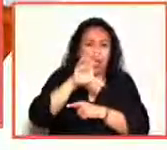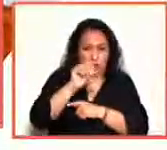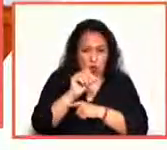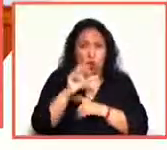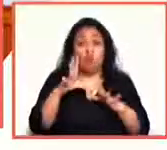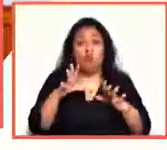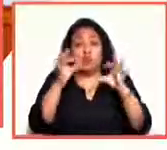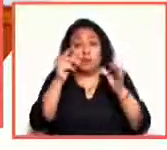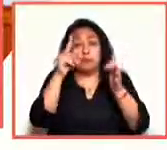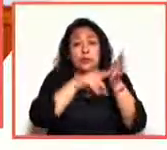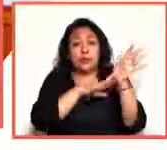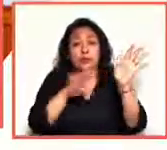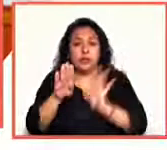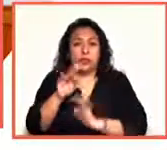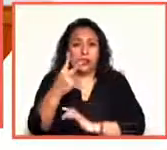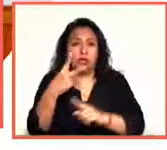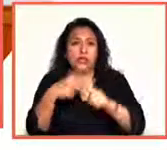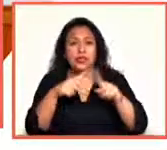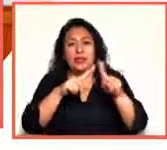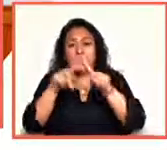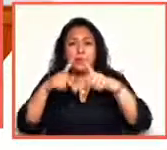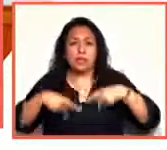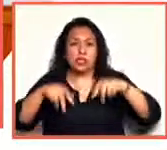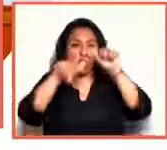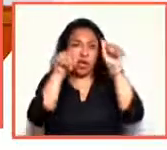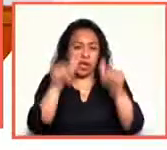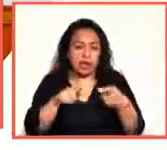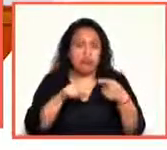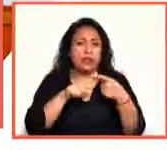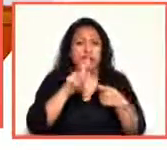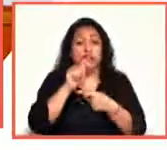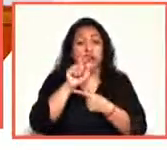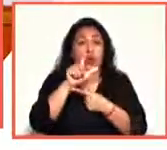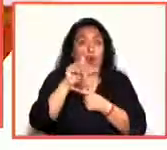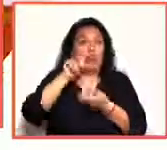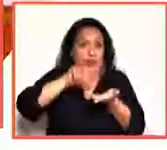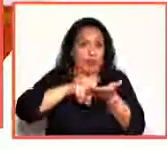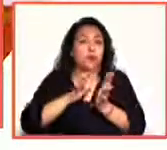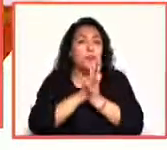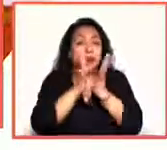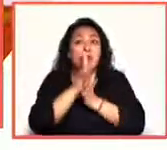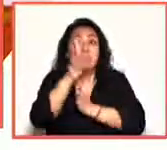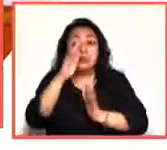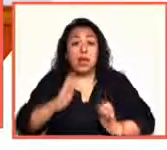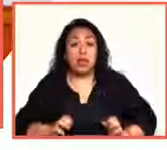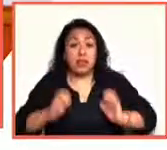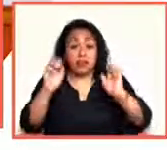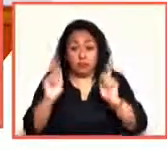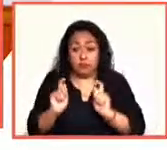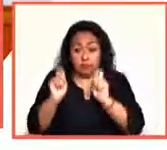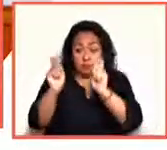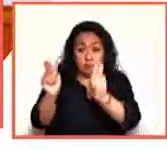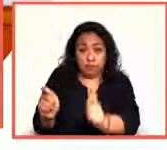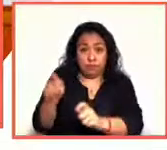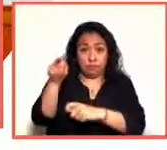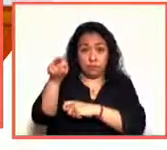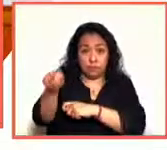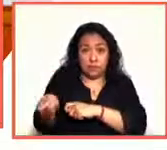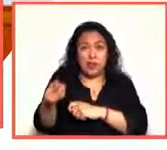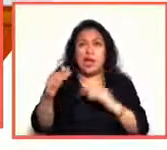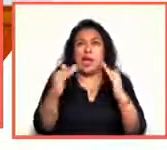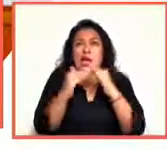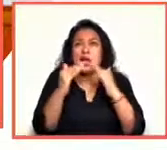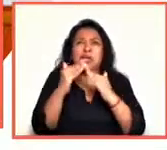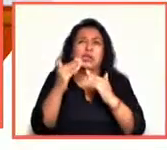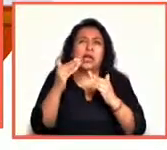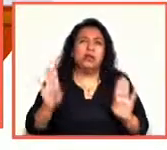por diversos artistas, entre ellos Francisco Toledo. El edificio, entregado en comodato, es una casona de finales